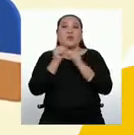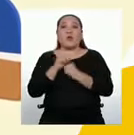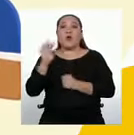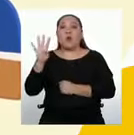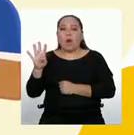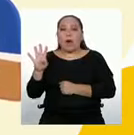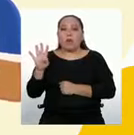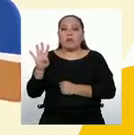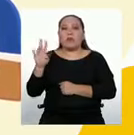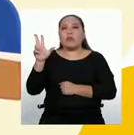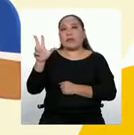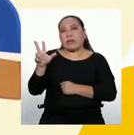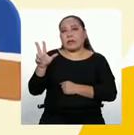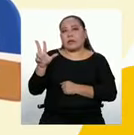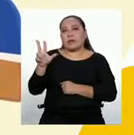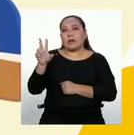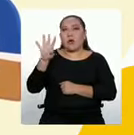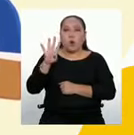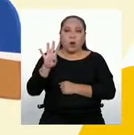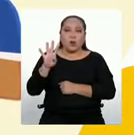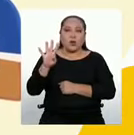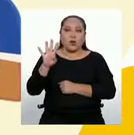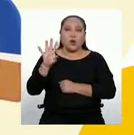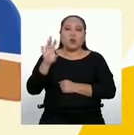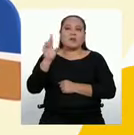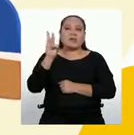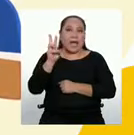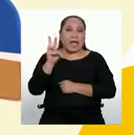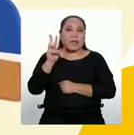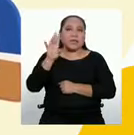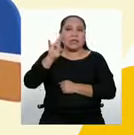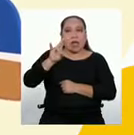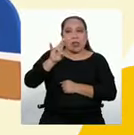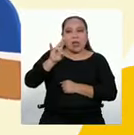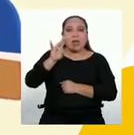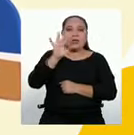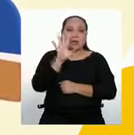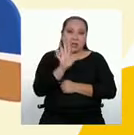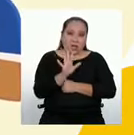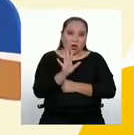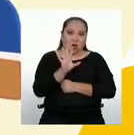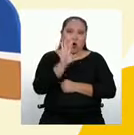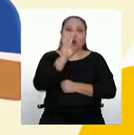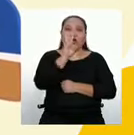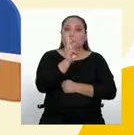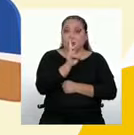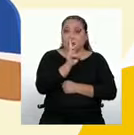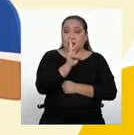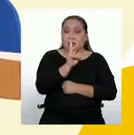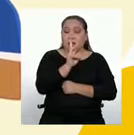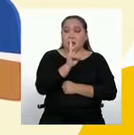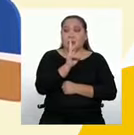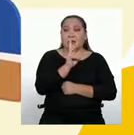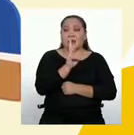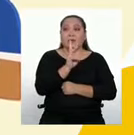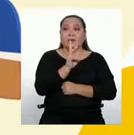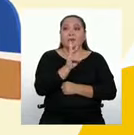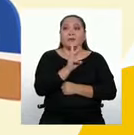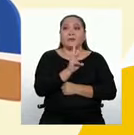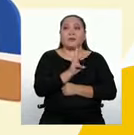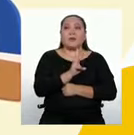4, 3, 4, 6, 7, 5 y 6.